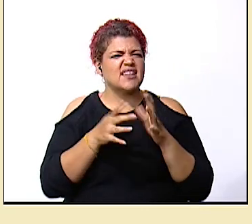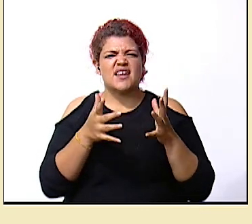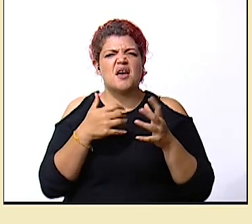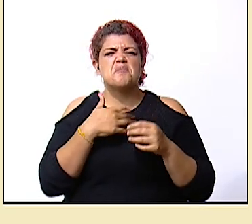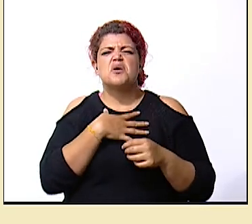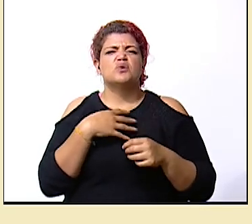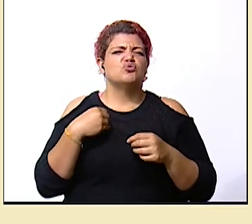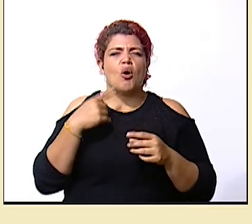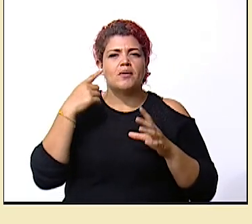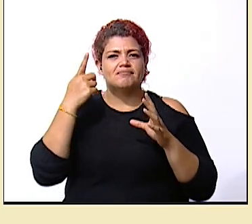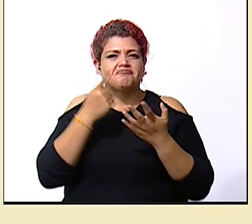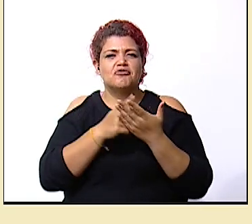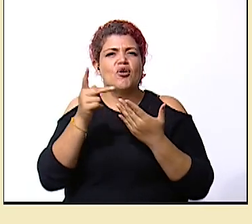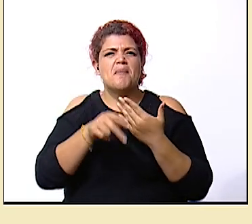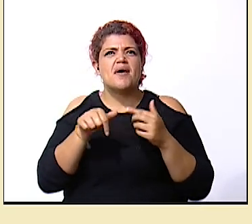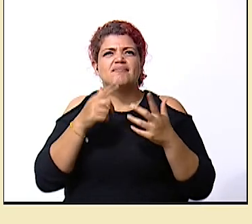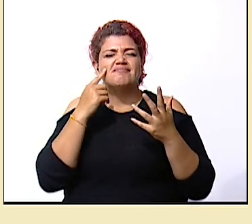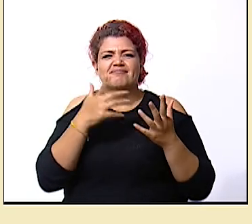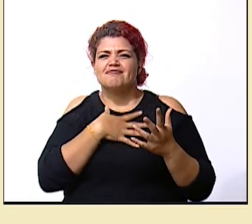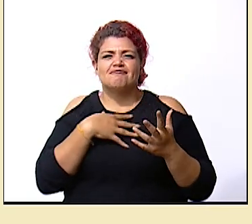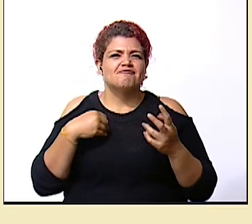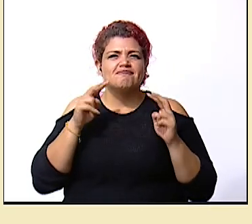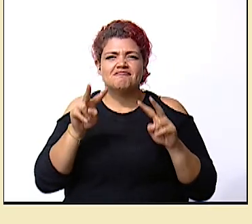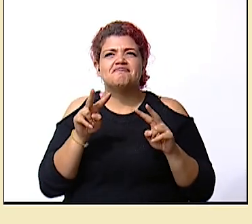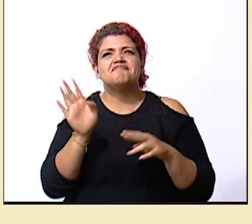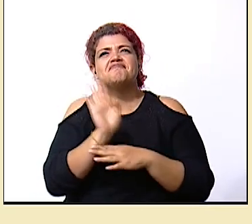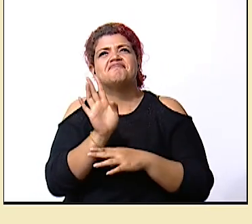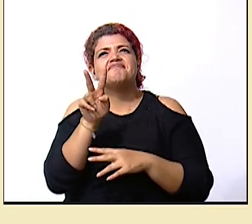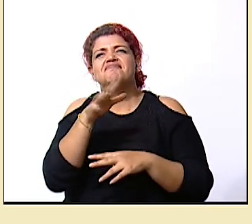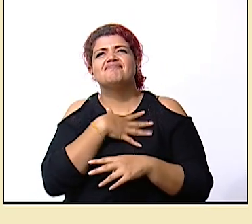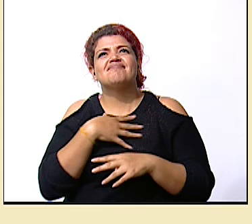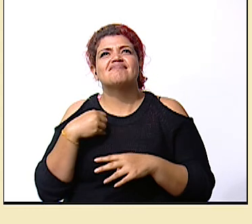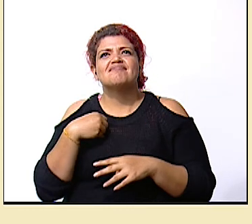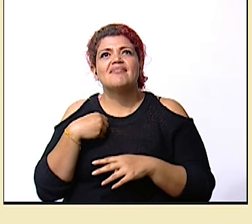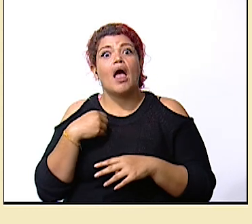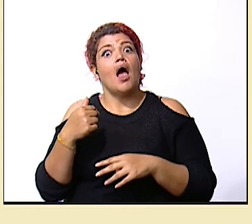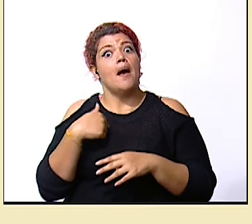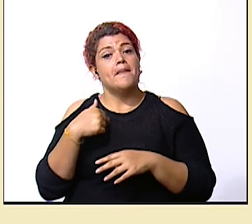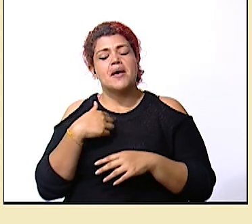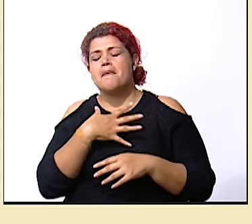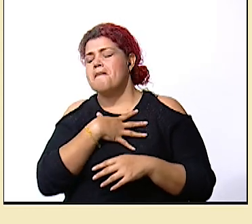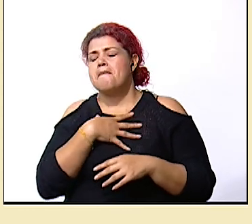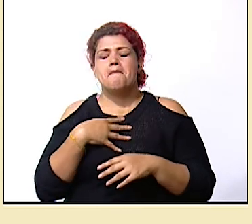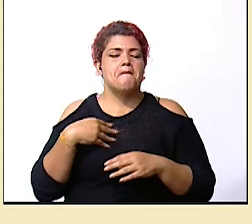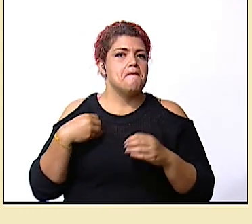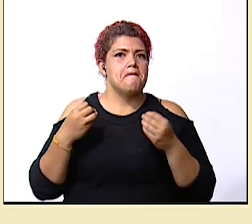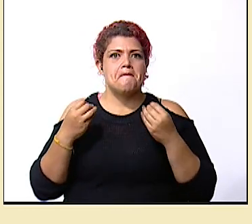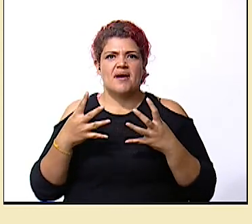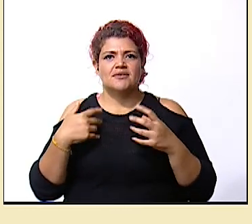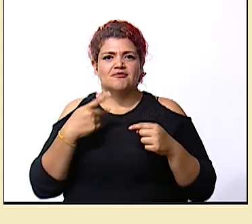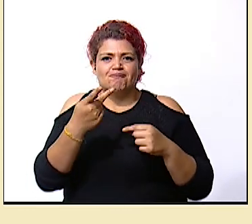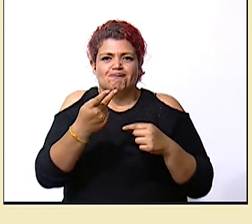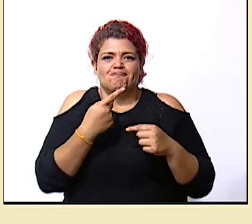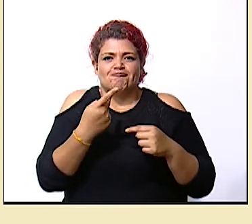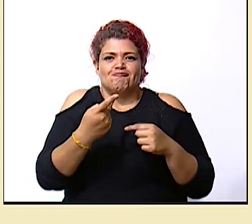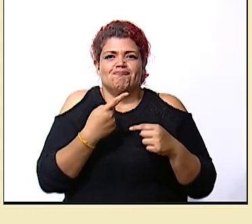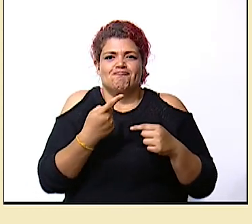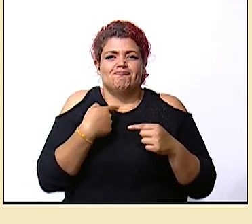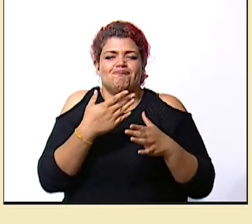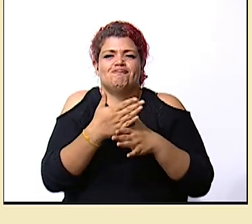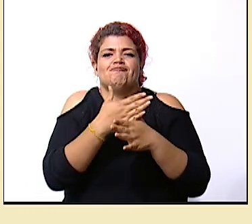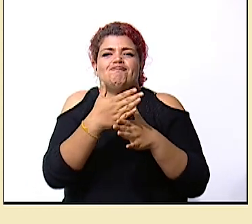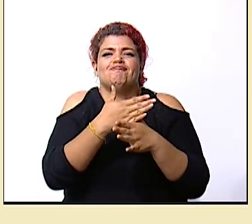me gustó más del programa? bueno como les digo a mí lo que más me gusta es poder estar con ustedes y